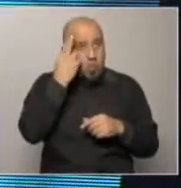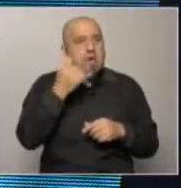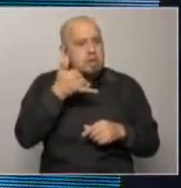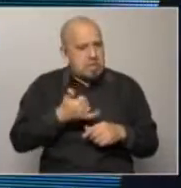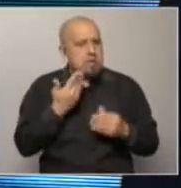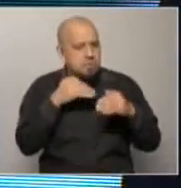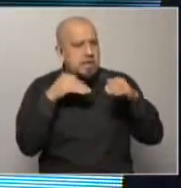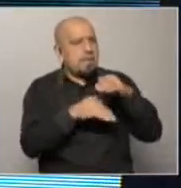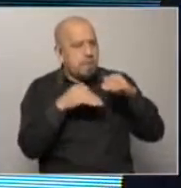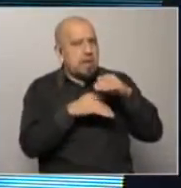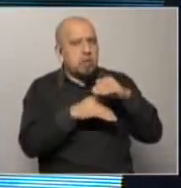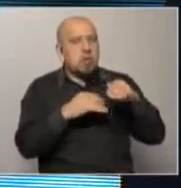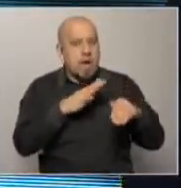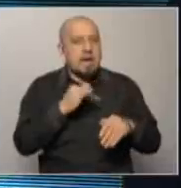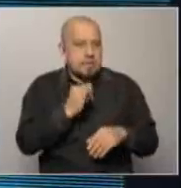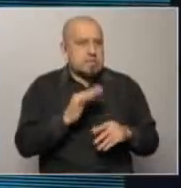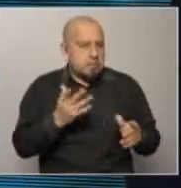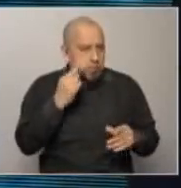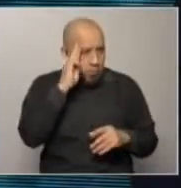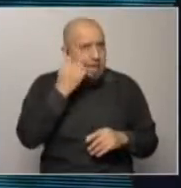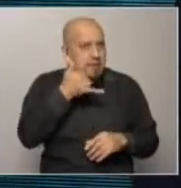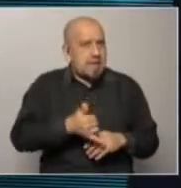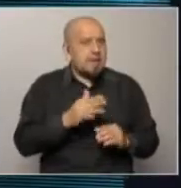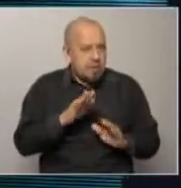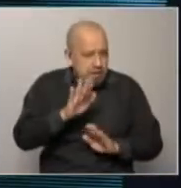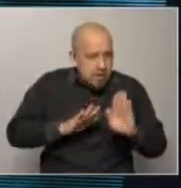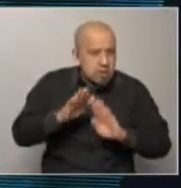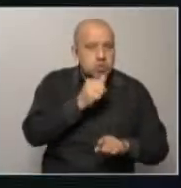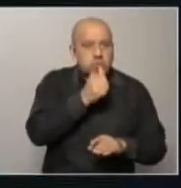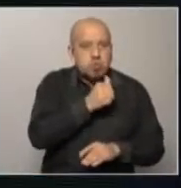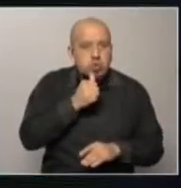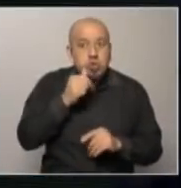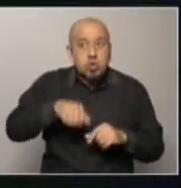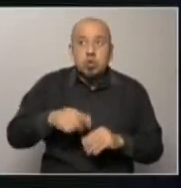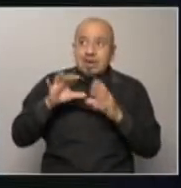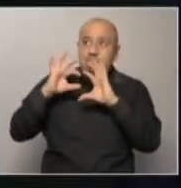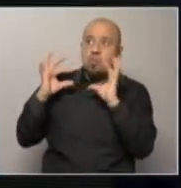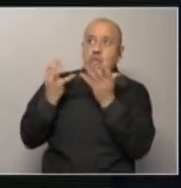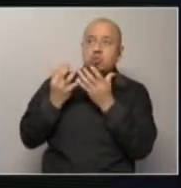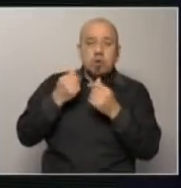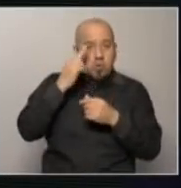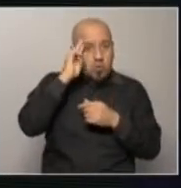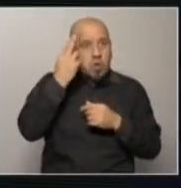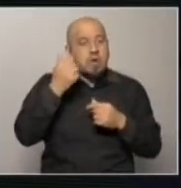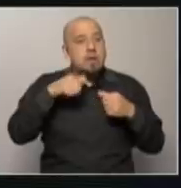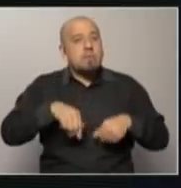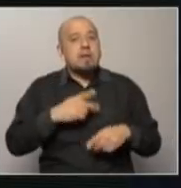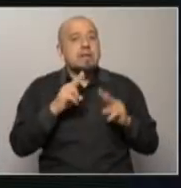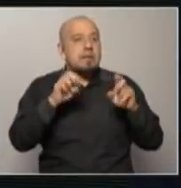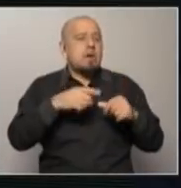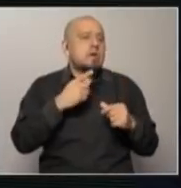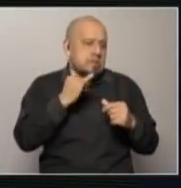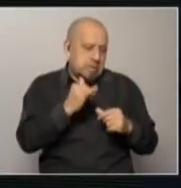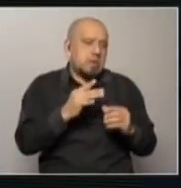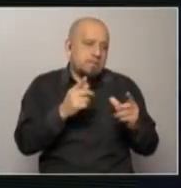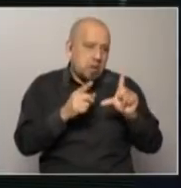espalda financiera para poder hacer una corrección de corto plazo y hoy en el mundo hoy en el mundo está bien Uruguay para la historia de Uruguay el déficit actual es